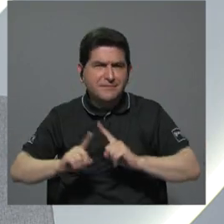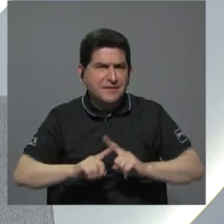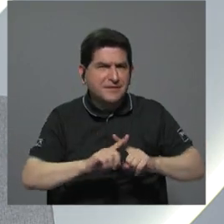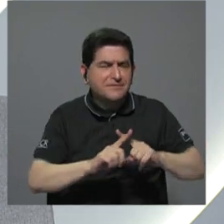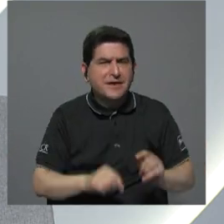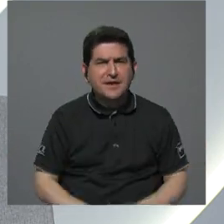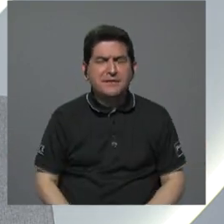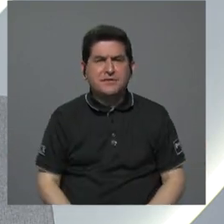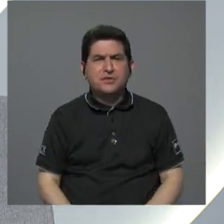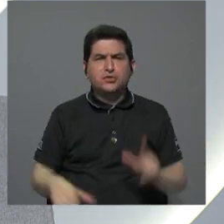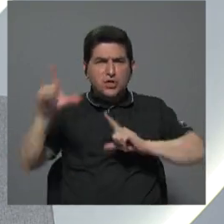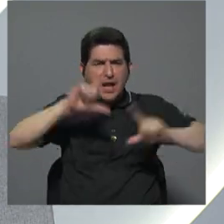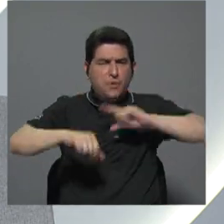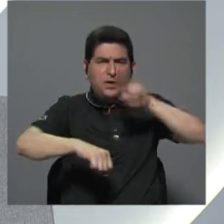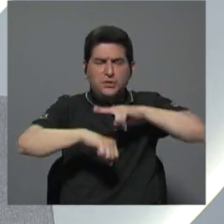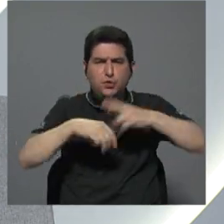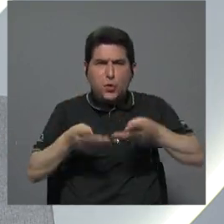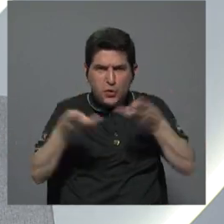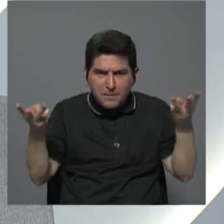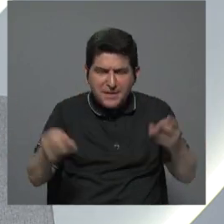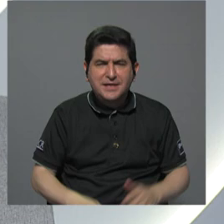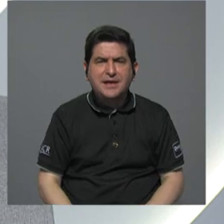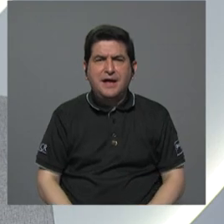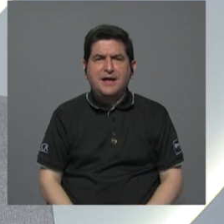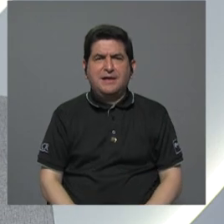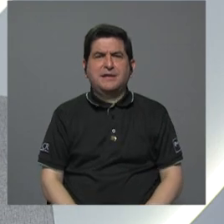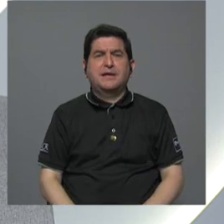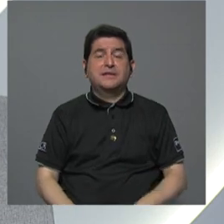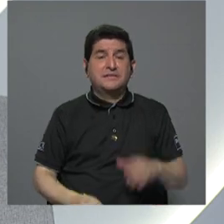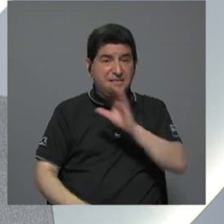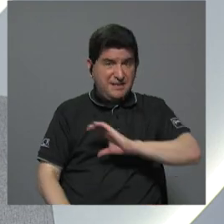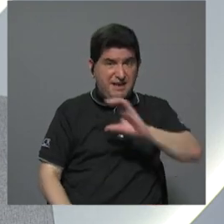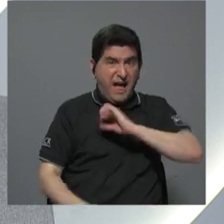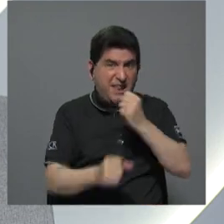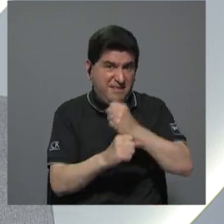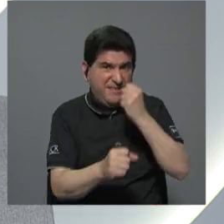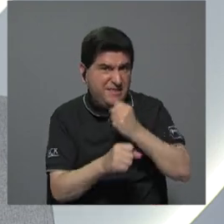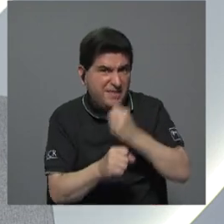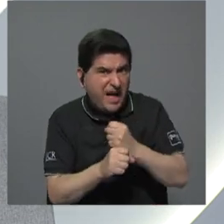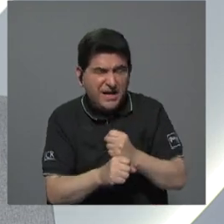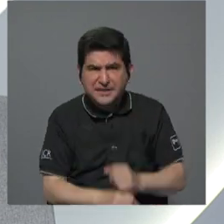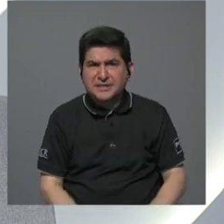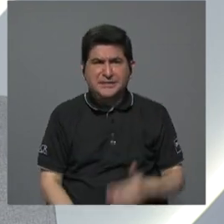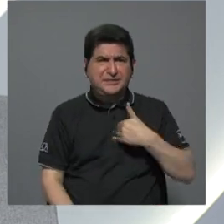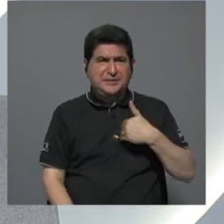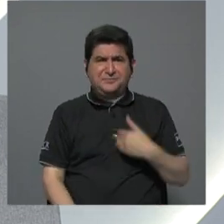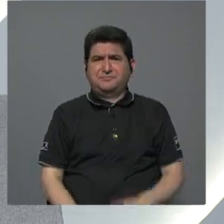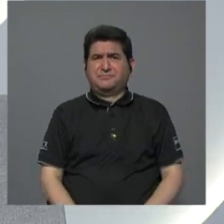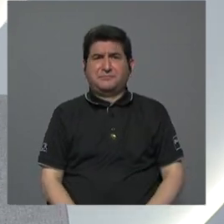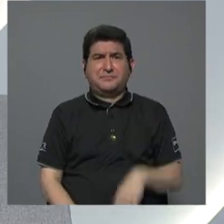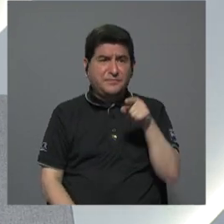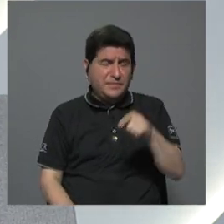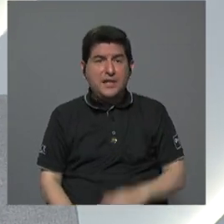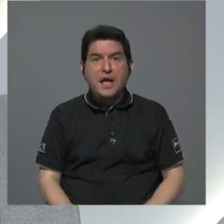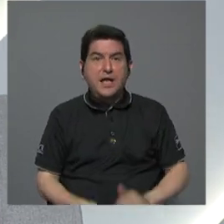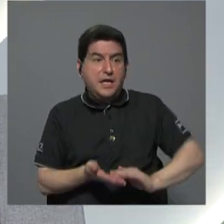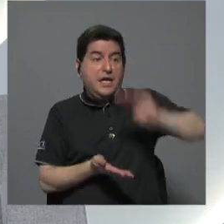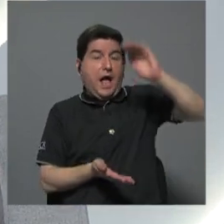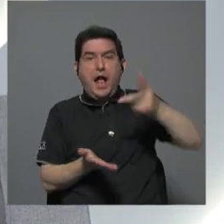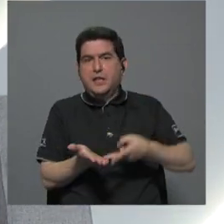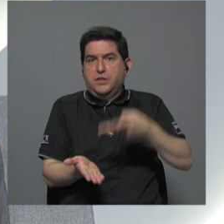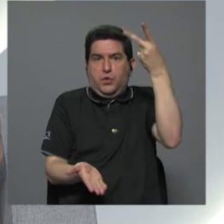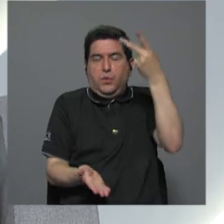NANAME y todos los estudios que están en este momento de que la calidad de las obras va a tener un costo altísimo